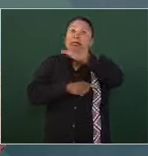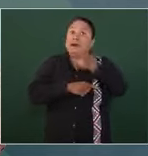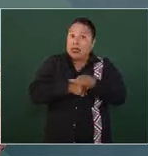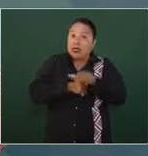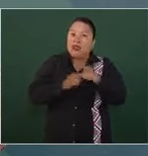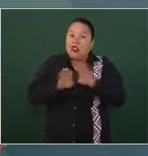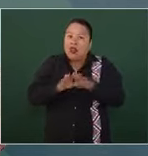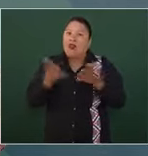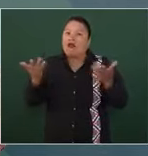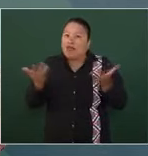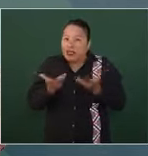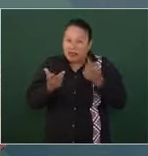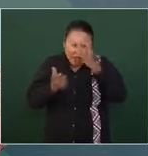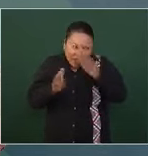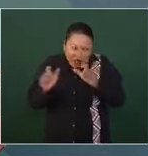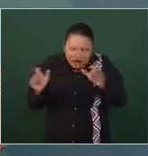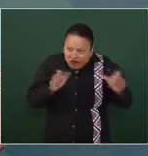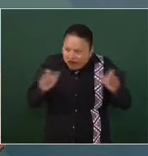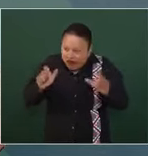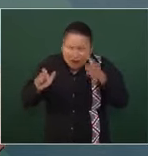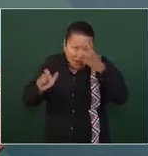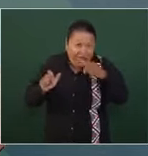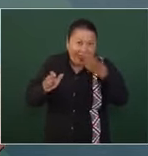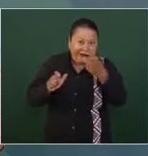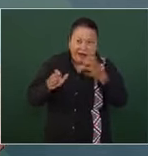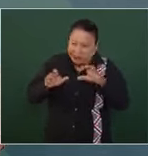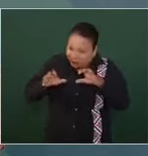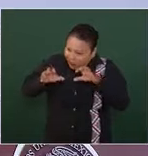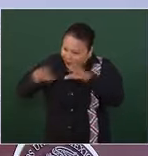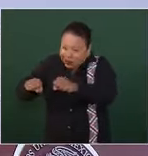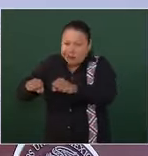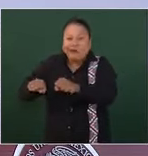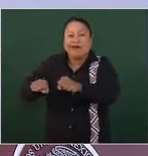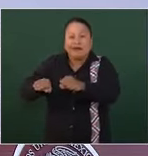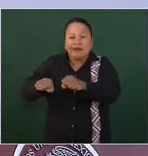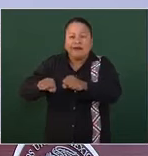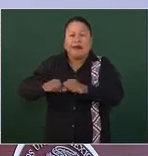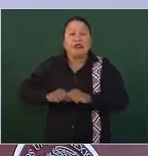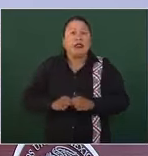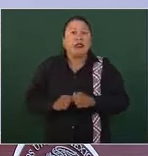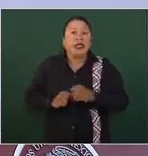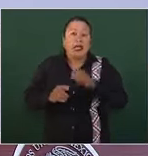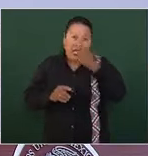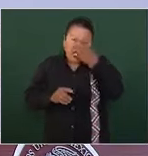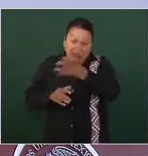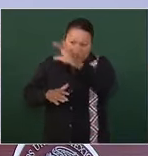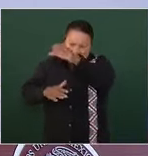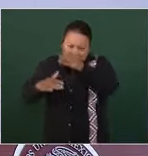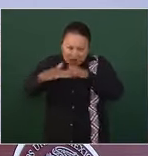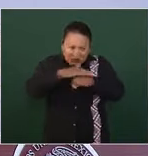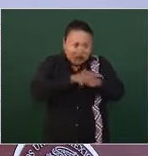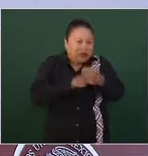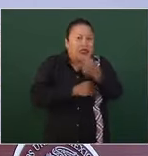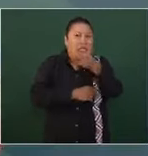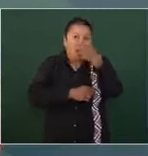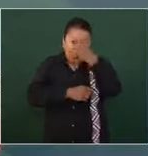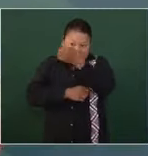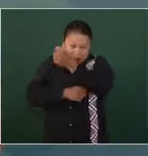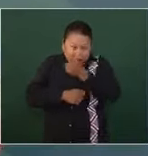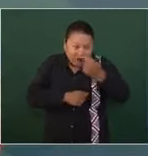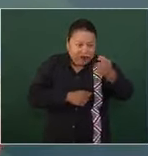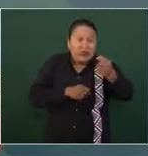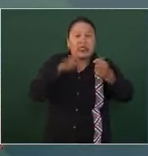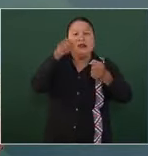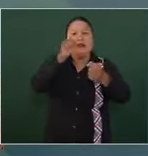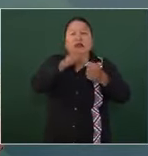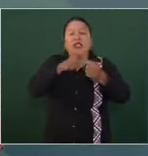operativa para lograr el resultado de detenerlo y ponerlo a disposición de la